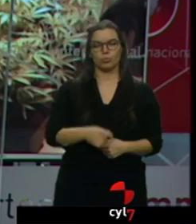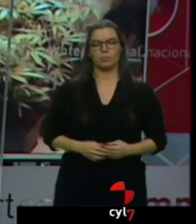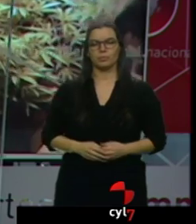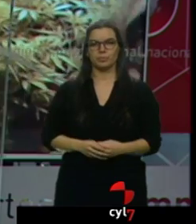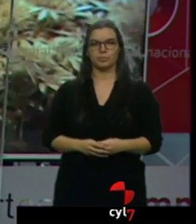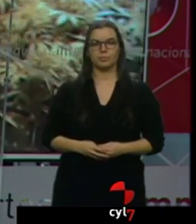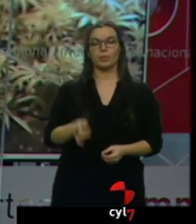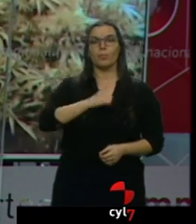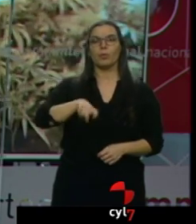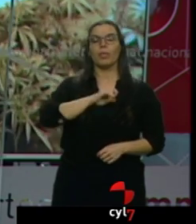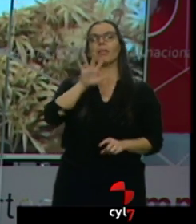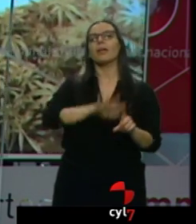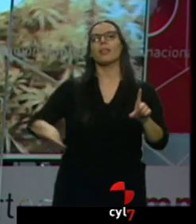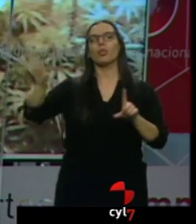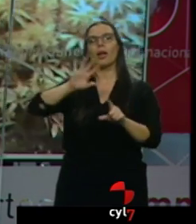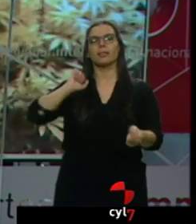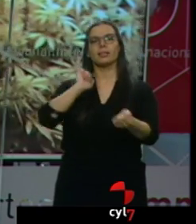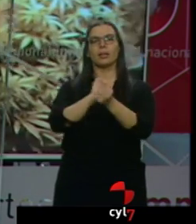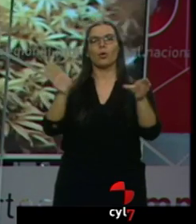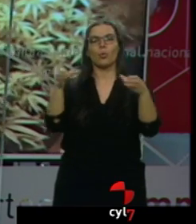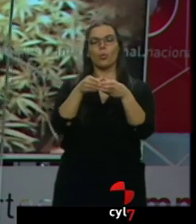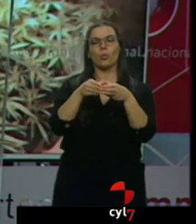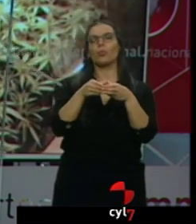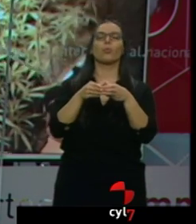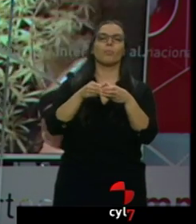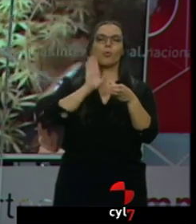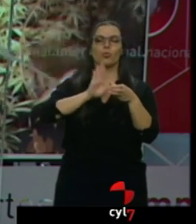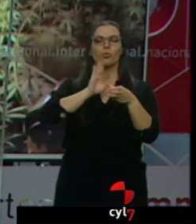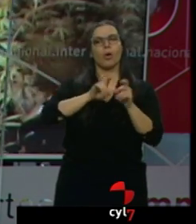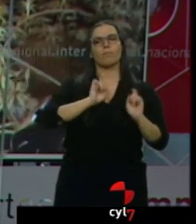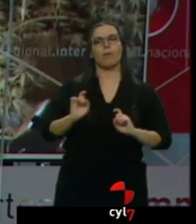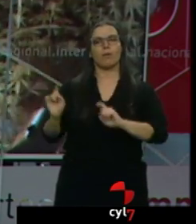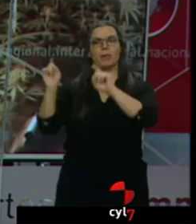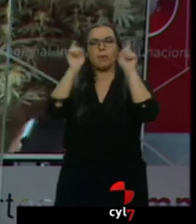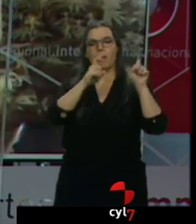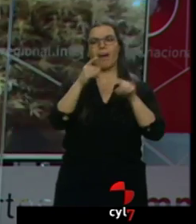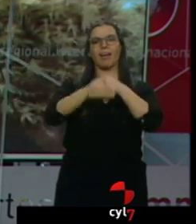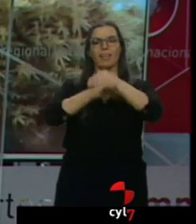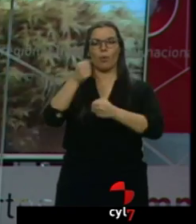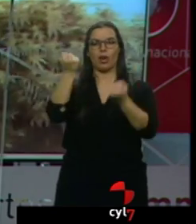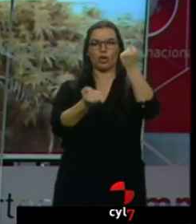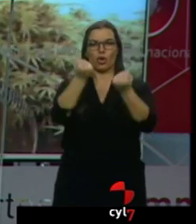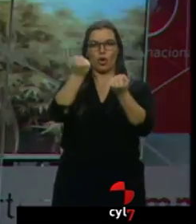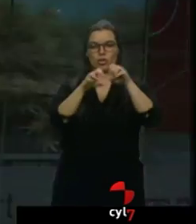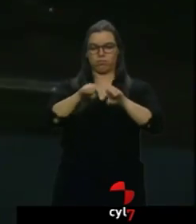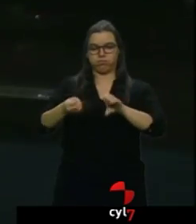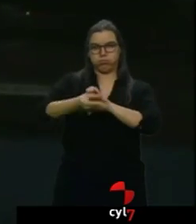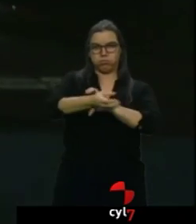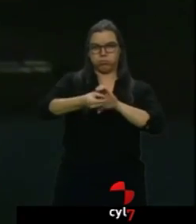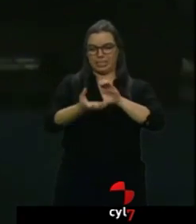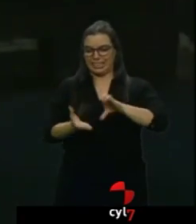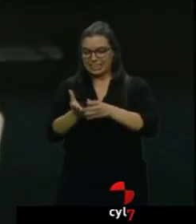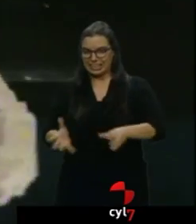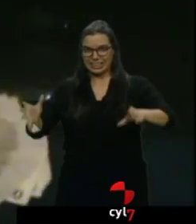La Policía Nacional ha detenido a un grupo criminal itinerante especializado en el robo de catalizadores de vehículos. Robaban de manera itinerante actuando en